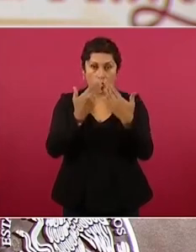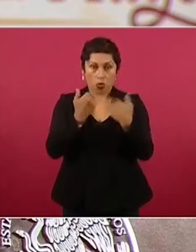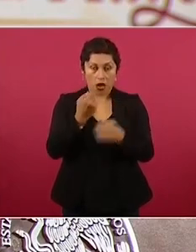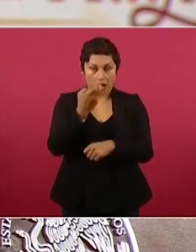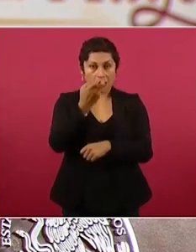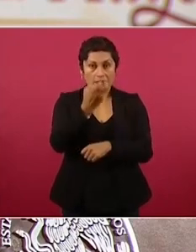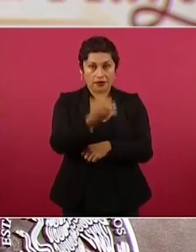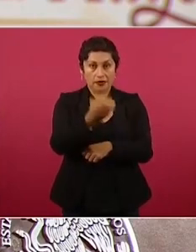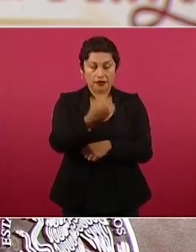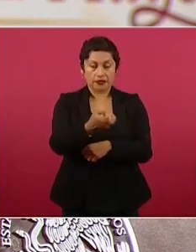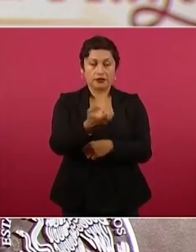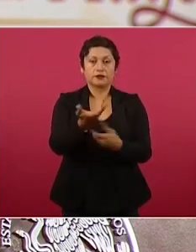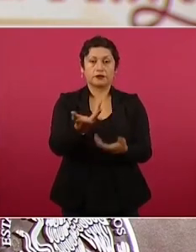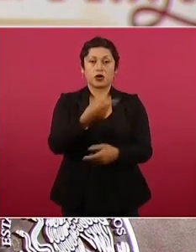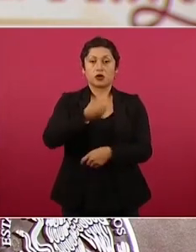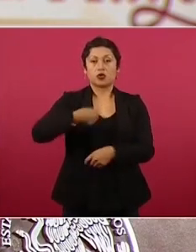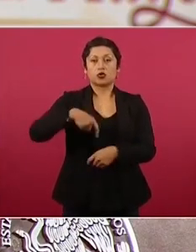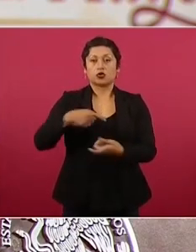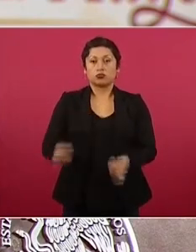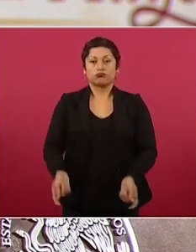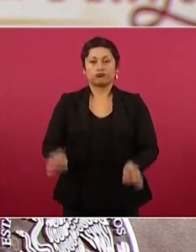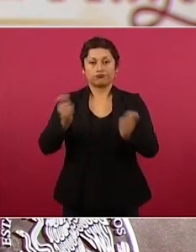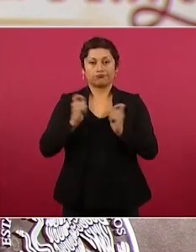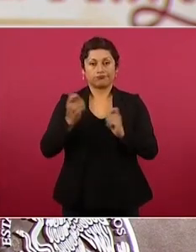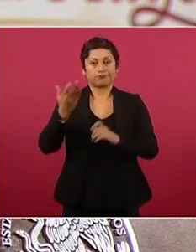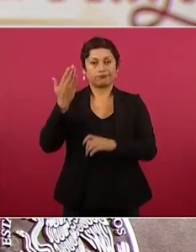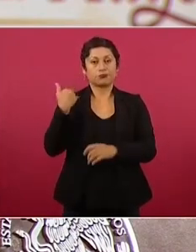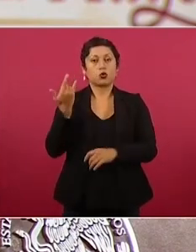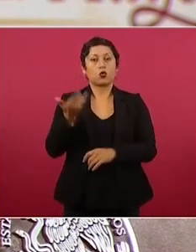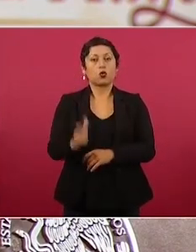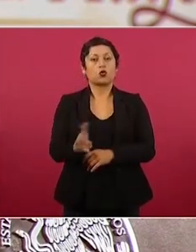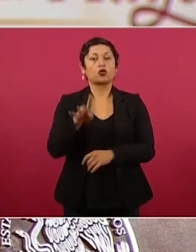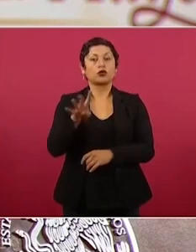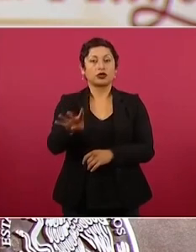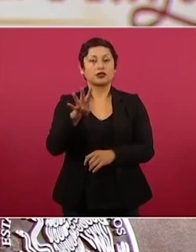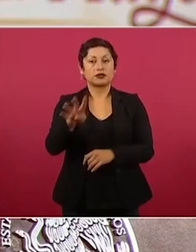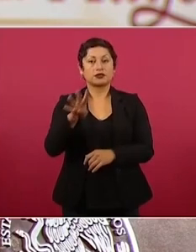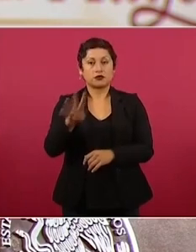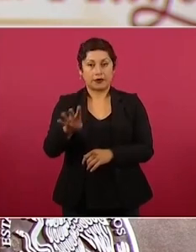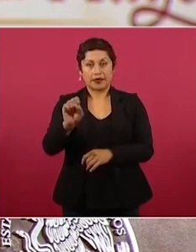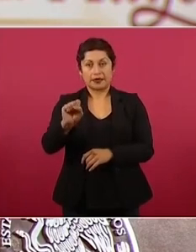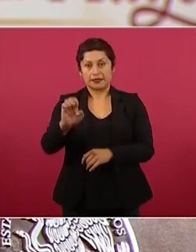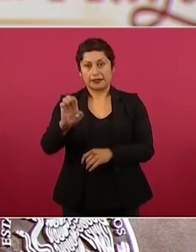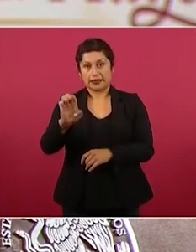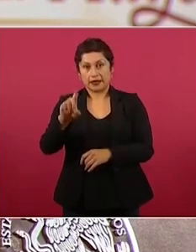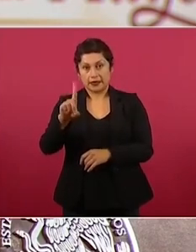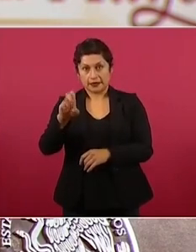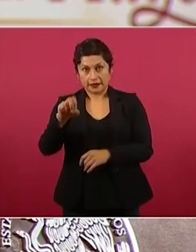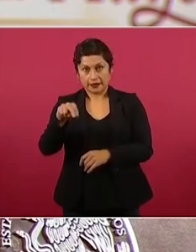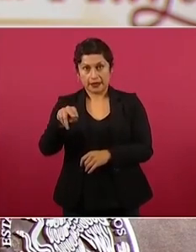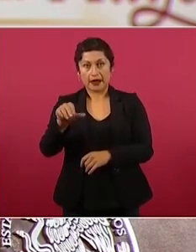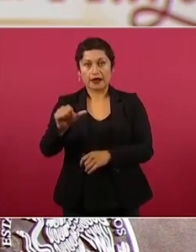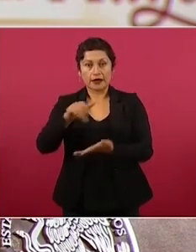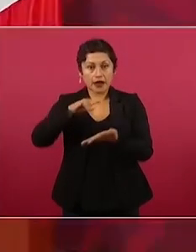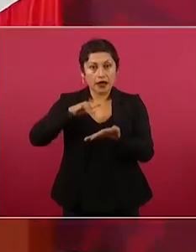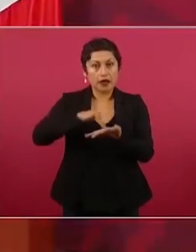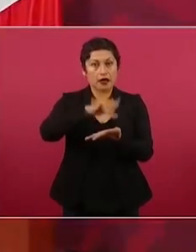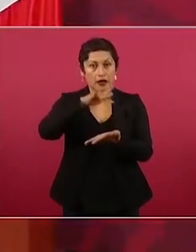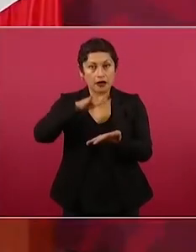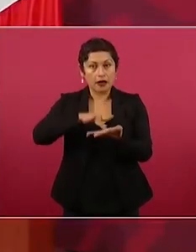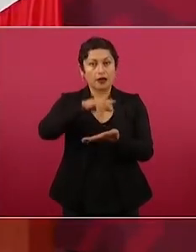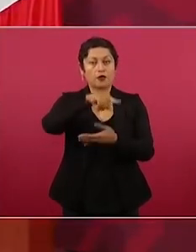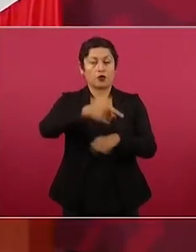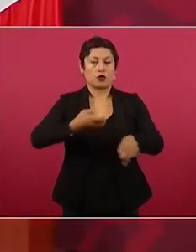nosotros desde el 19 de julio la Secretaría de la Defensa Nacional ha estado apoyando al estado de Nuevo León